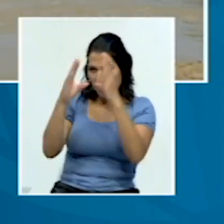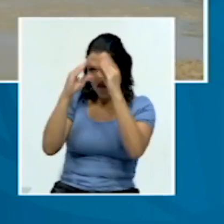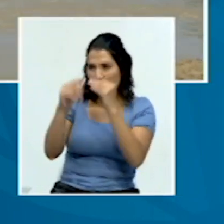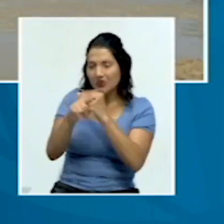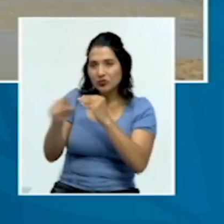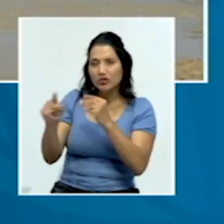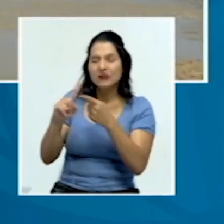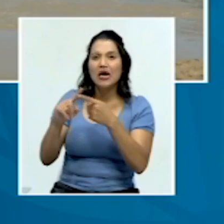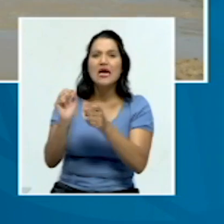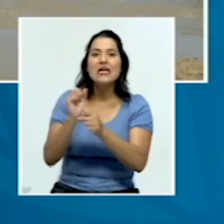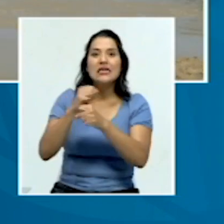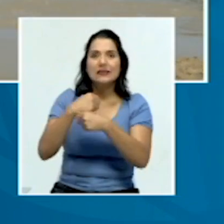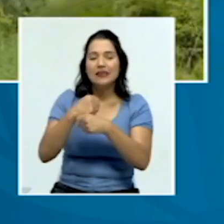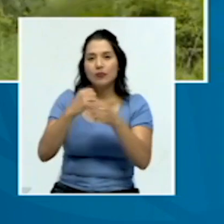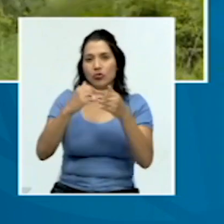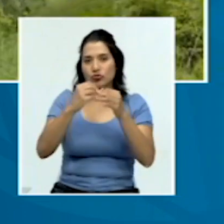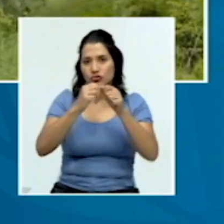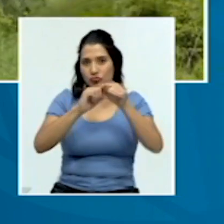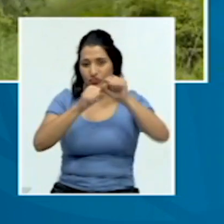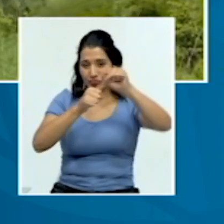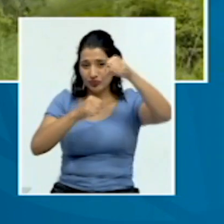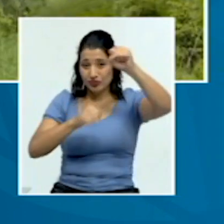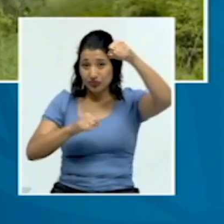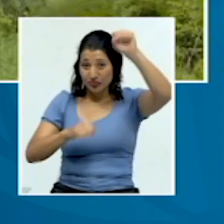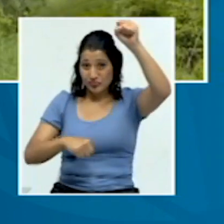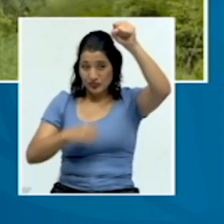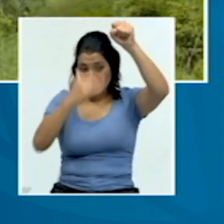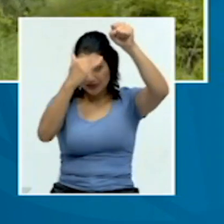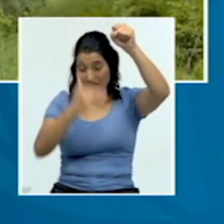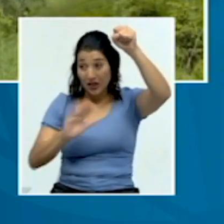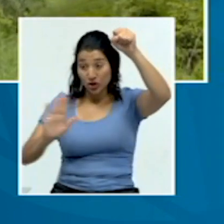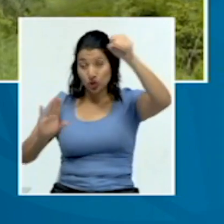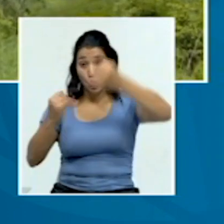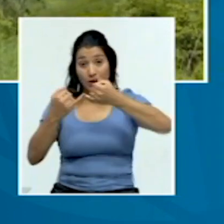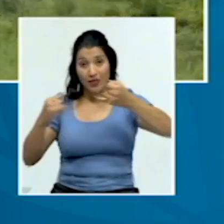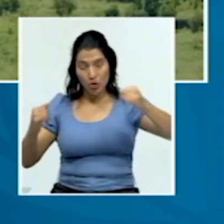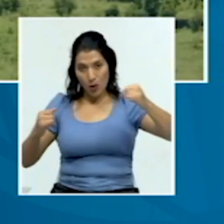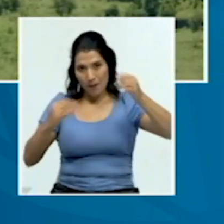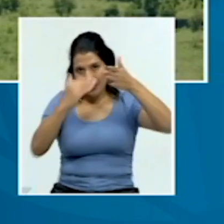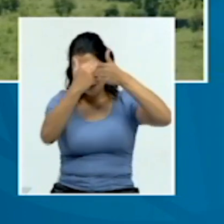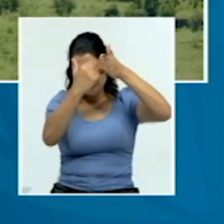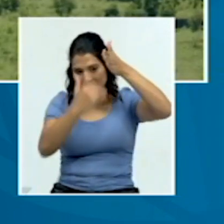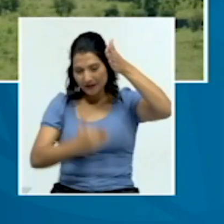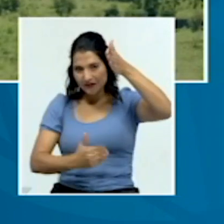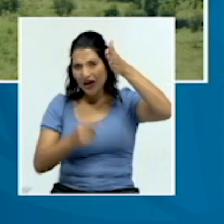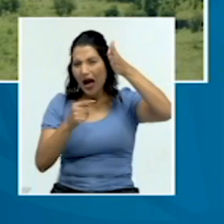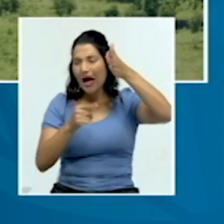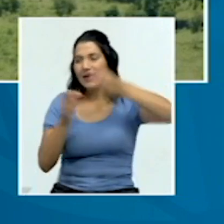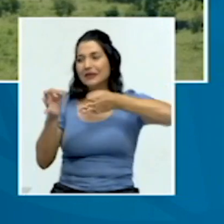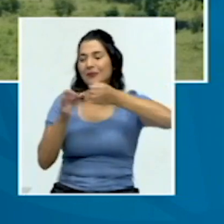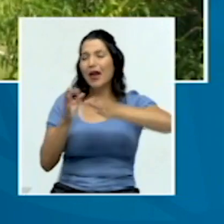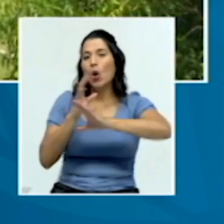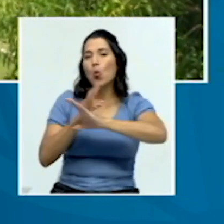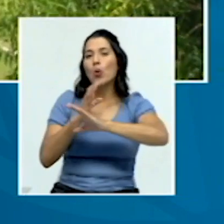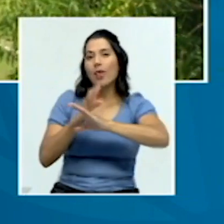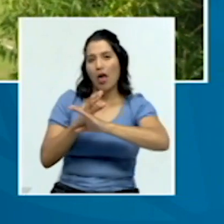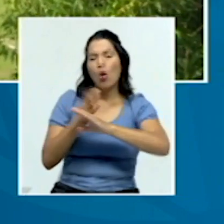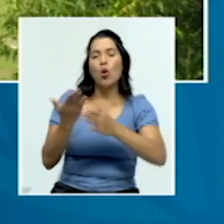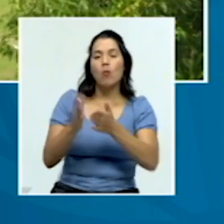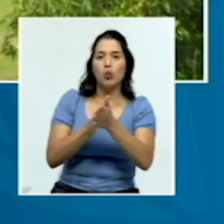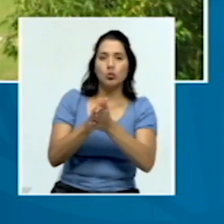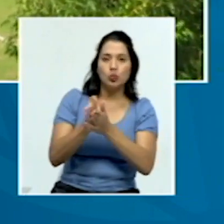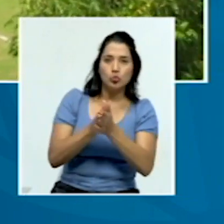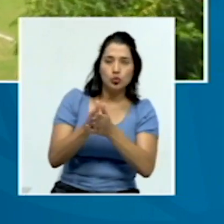banners, lonas, en idioma naere, para lo que eran los cuidados de lavado de manos, uso de mascarilla,